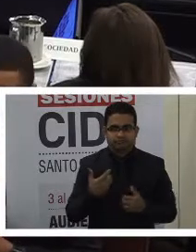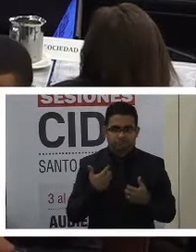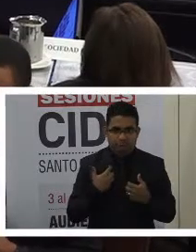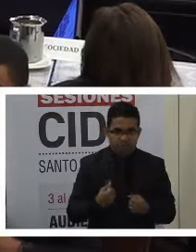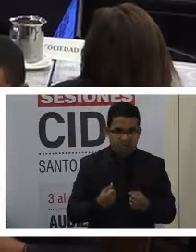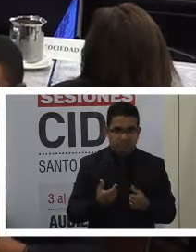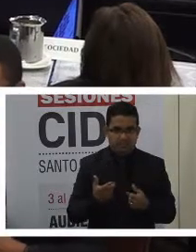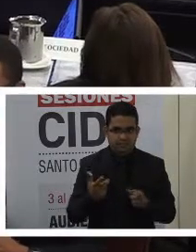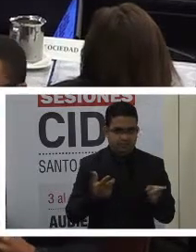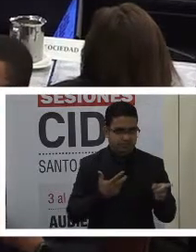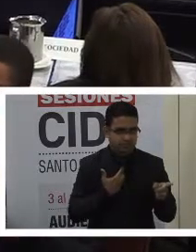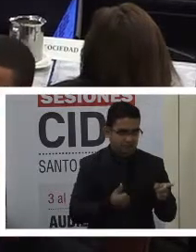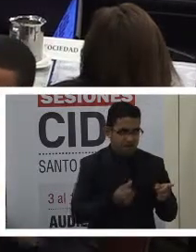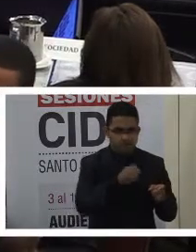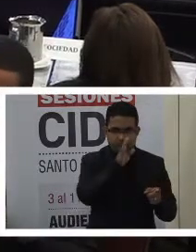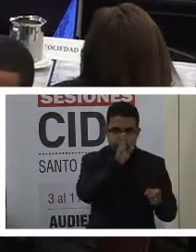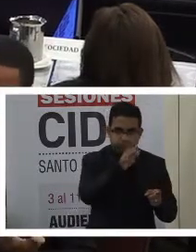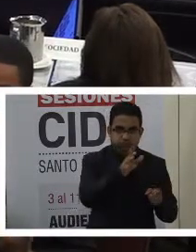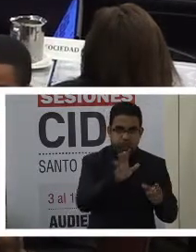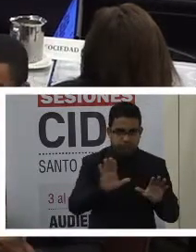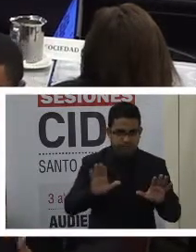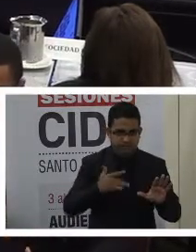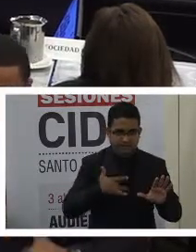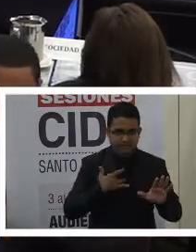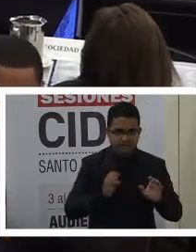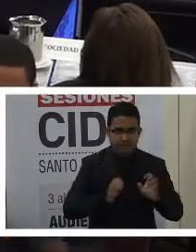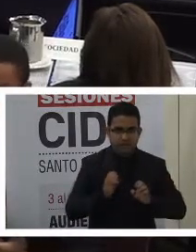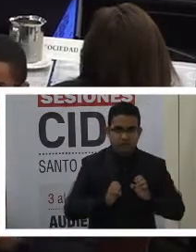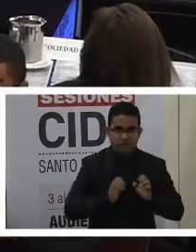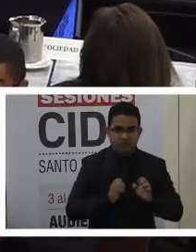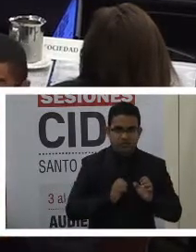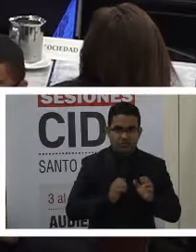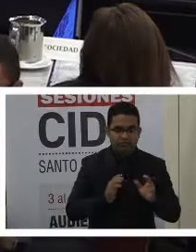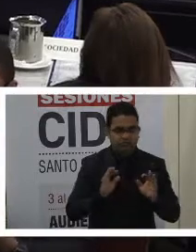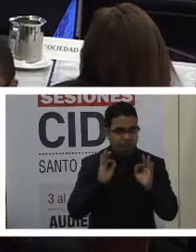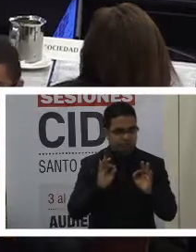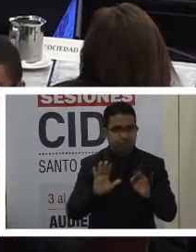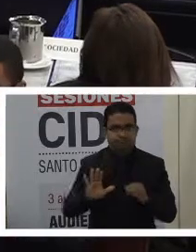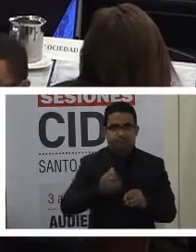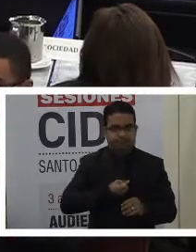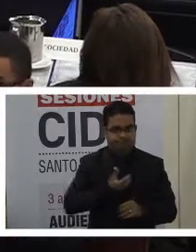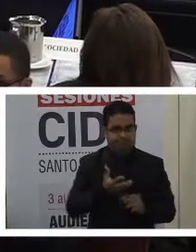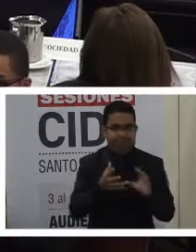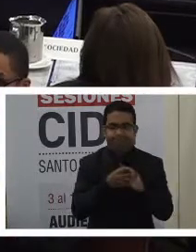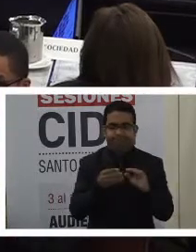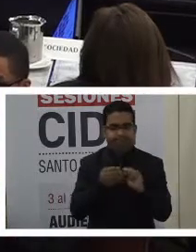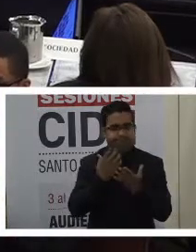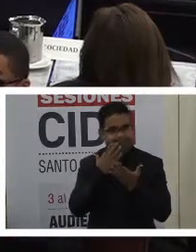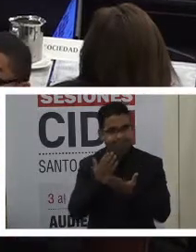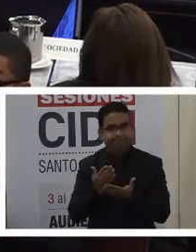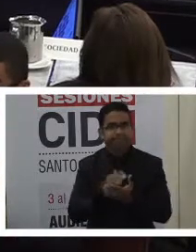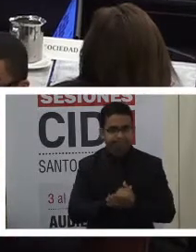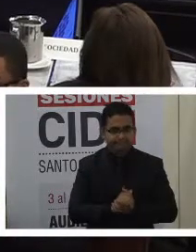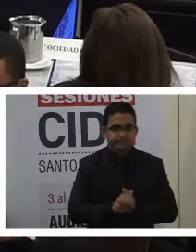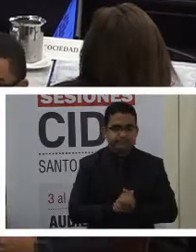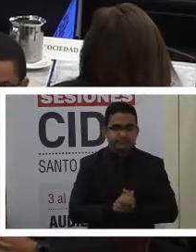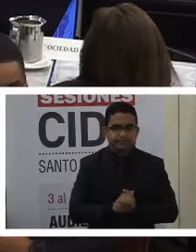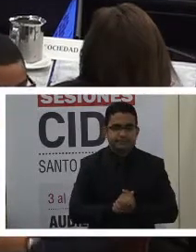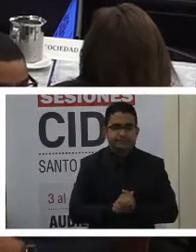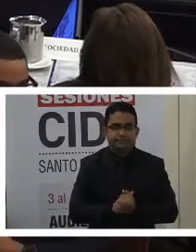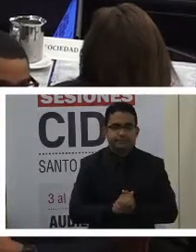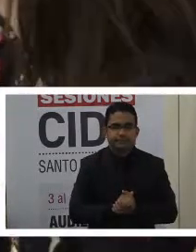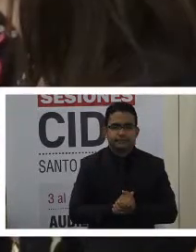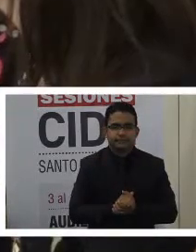para transmitirnos su mensaje. Vamos a darle